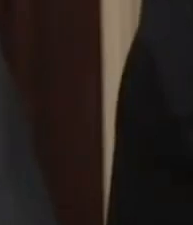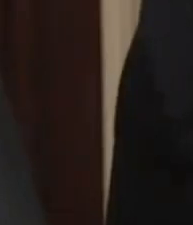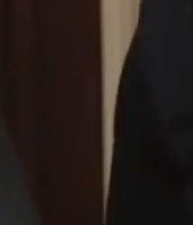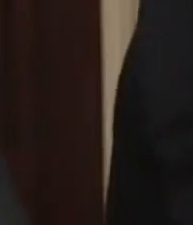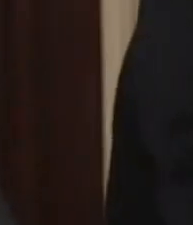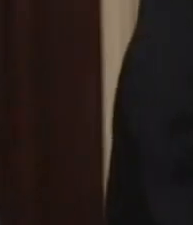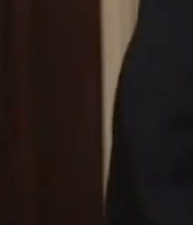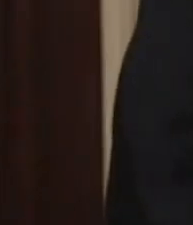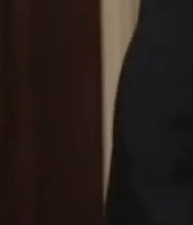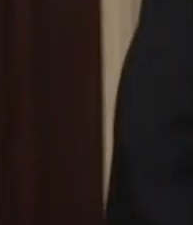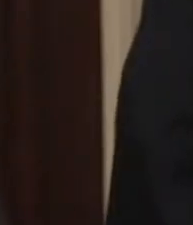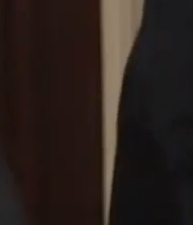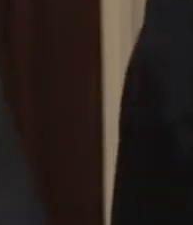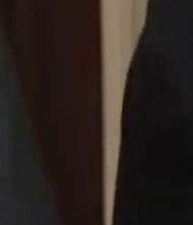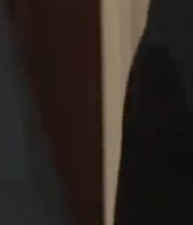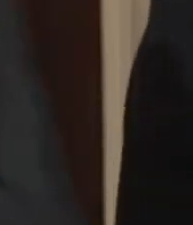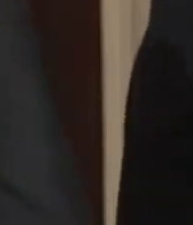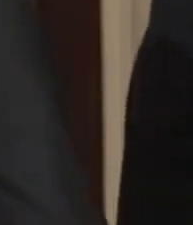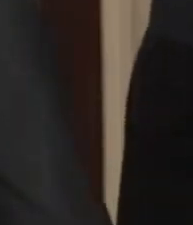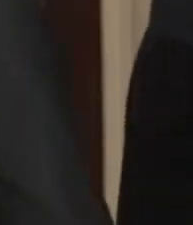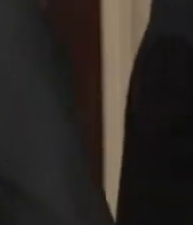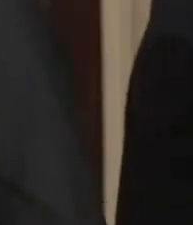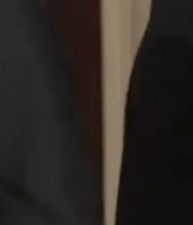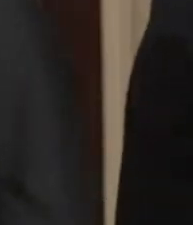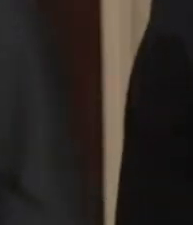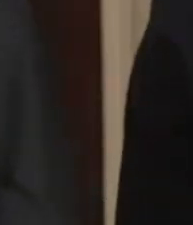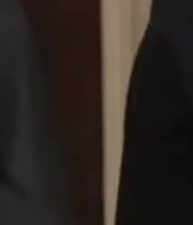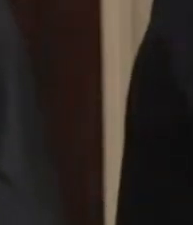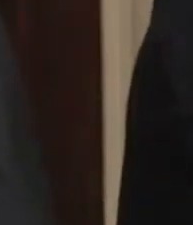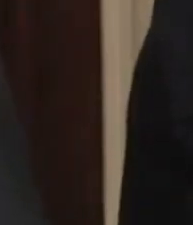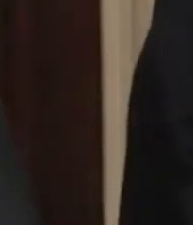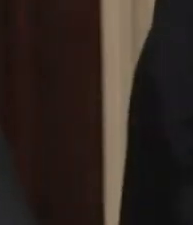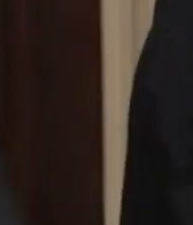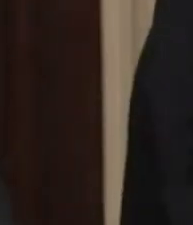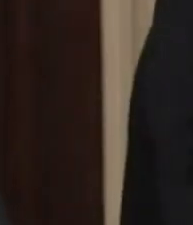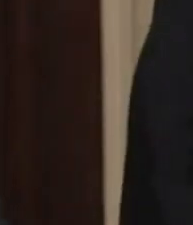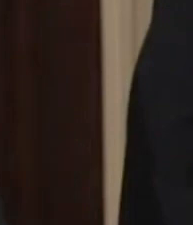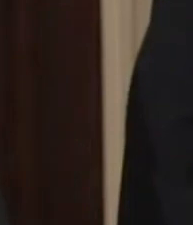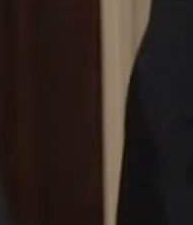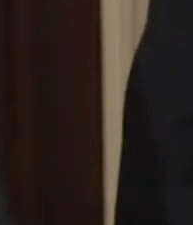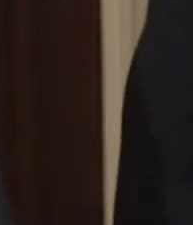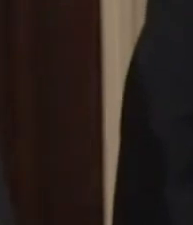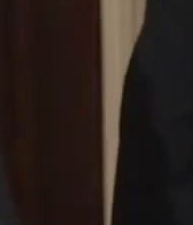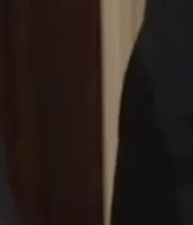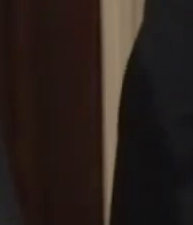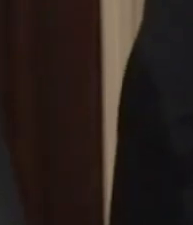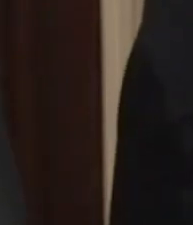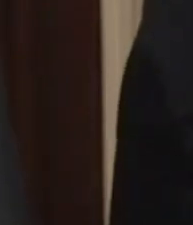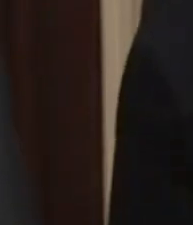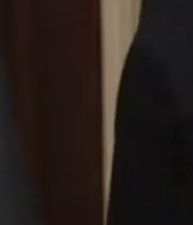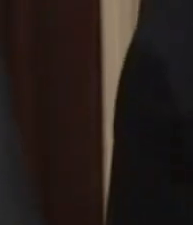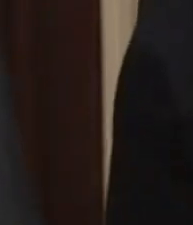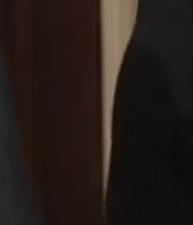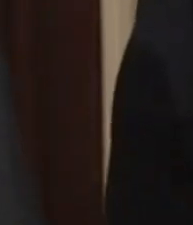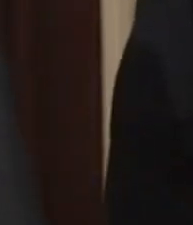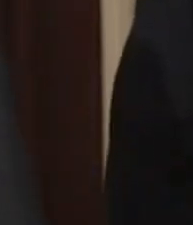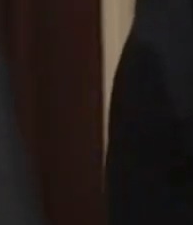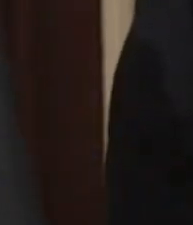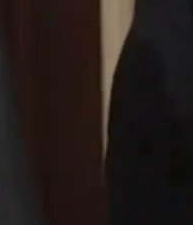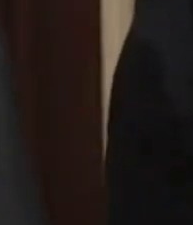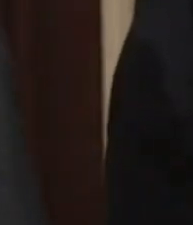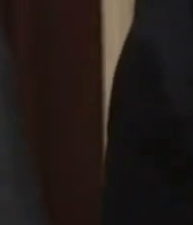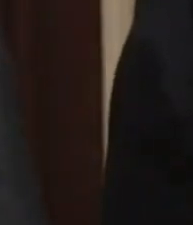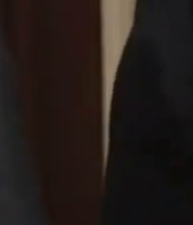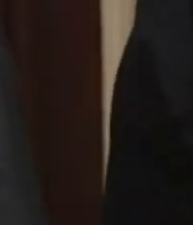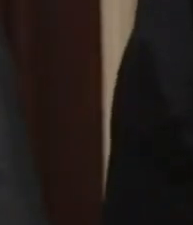Hoy es un día en que cuesta describir con palabras lo que uno siente, porque ninguna alcanza a expresar la